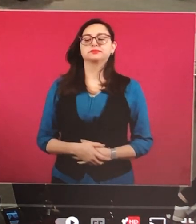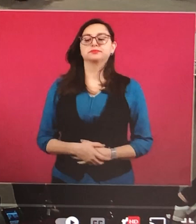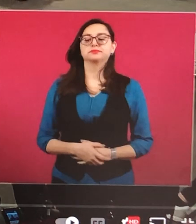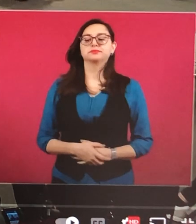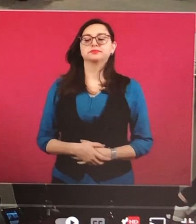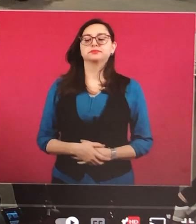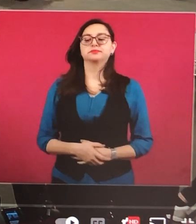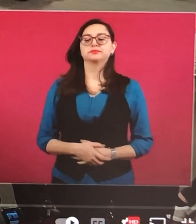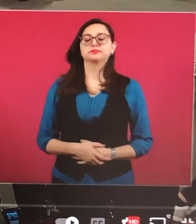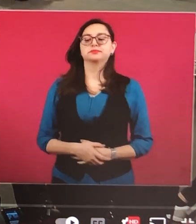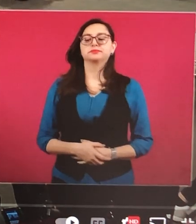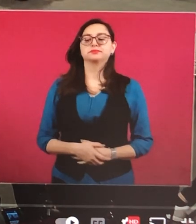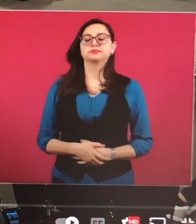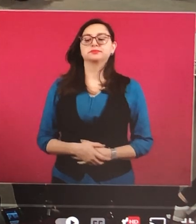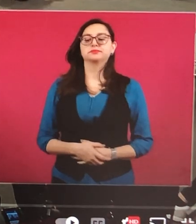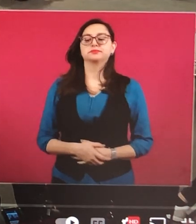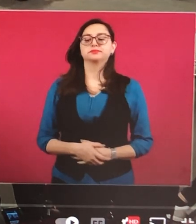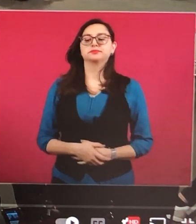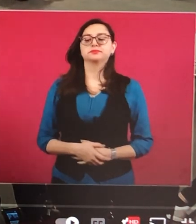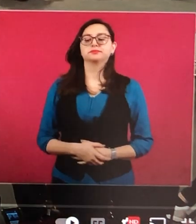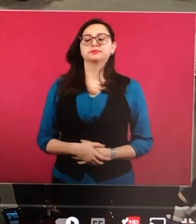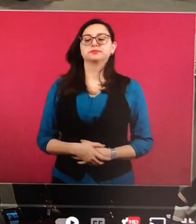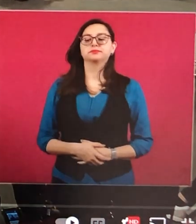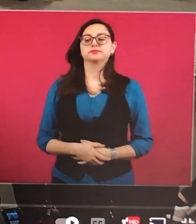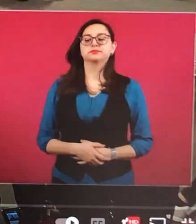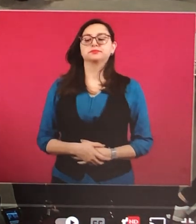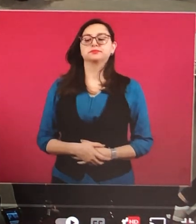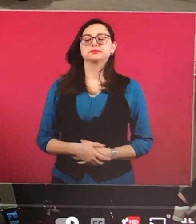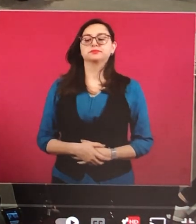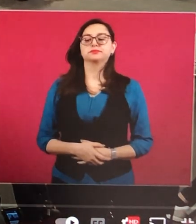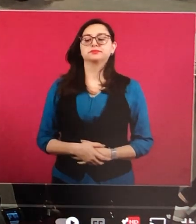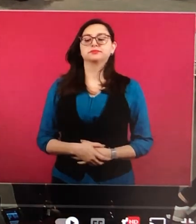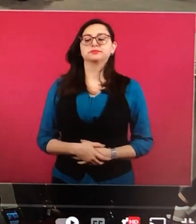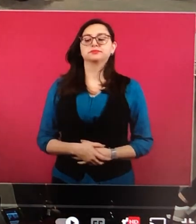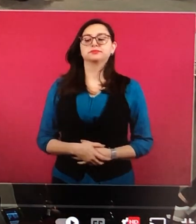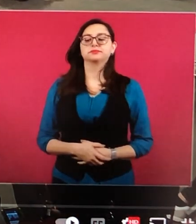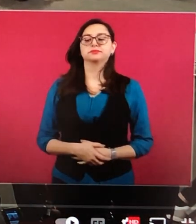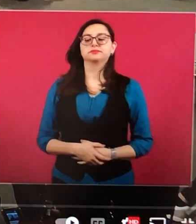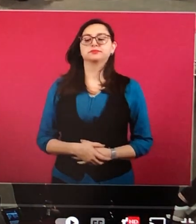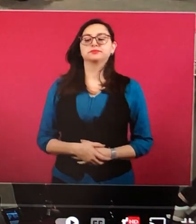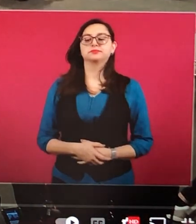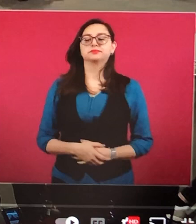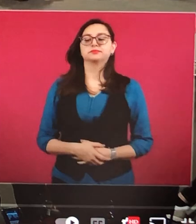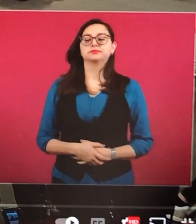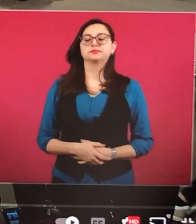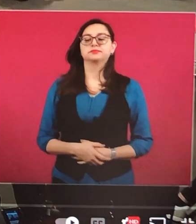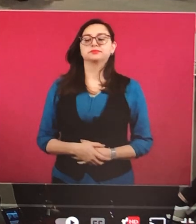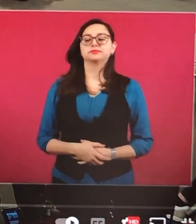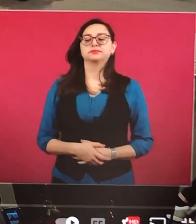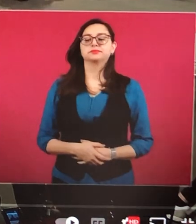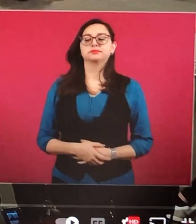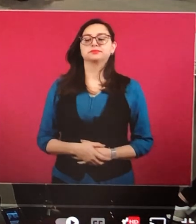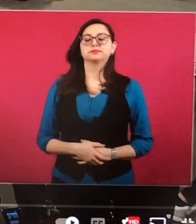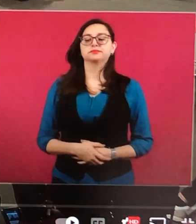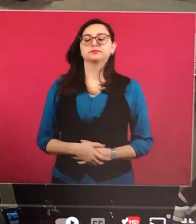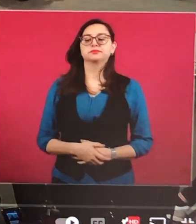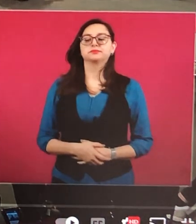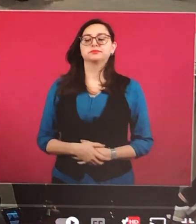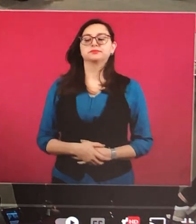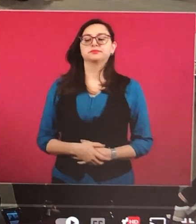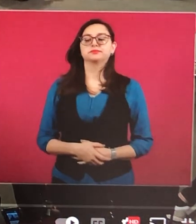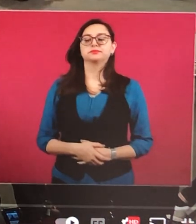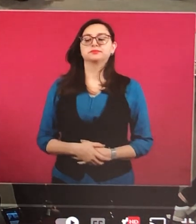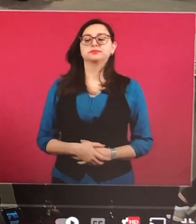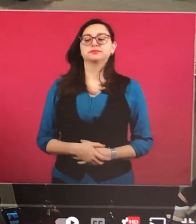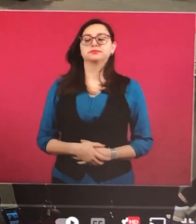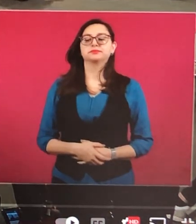más eficiente de distribución de la riqueza, de parte de la riqueza que genera la economía norteamericana, pues es la